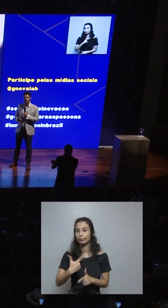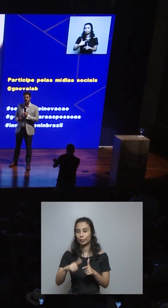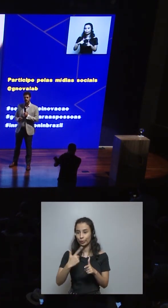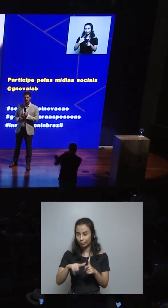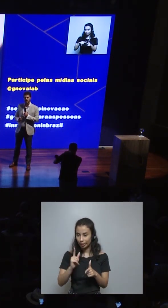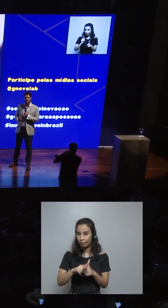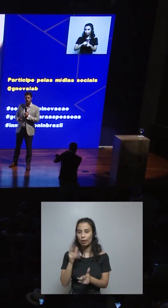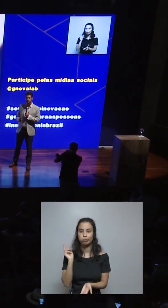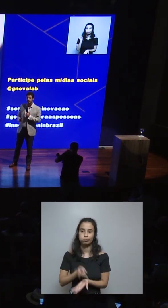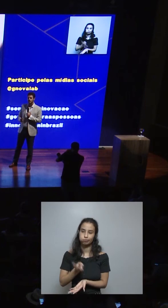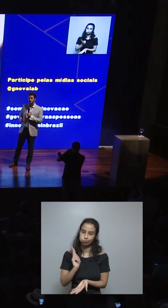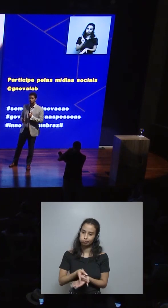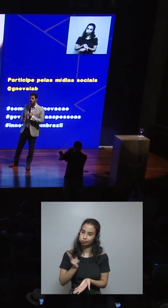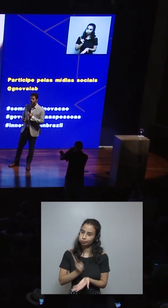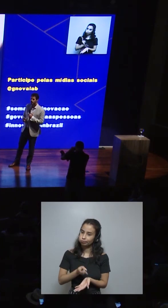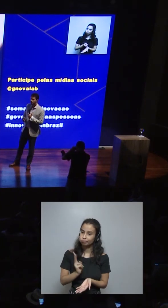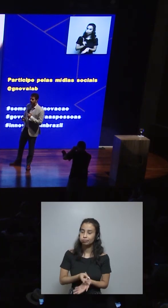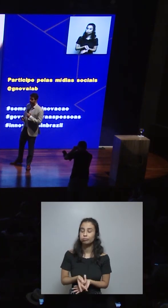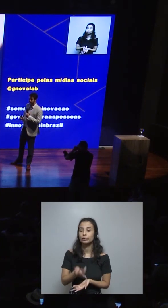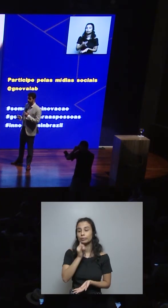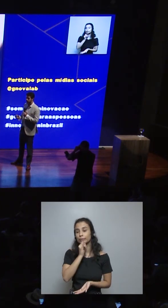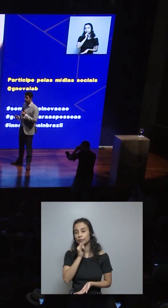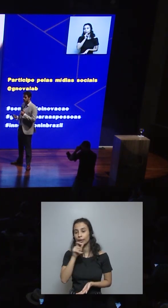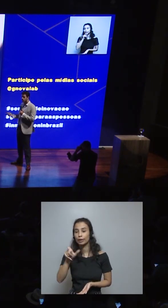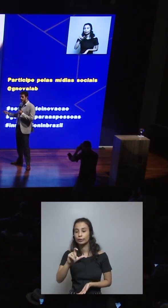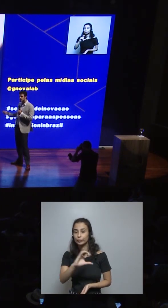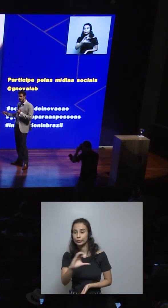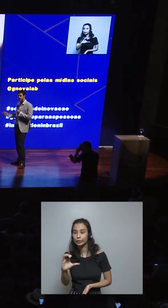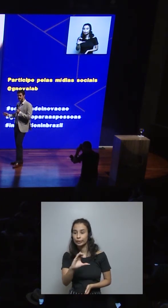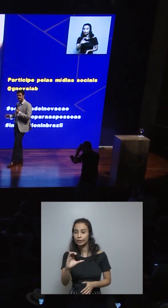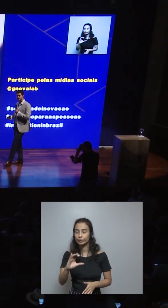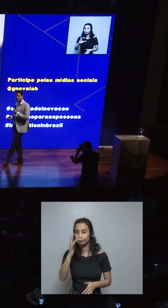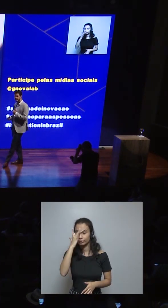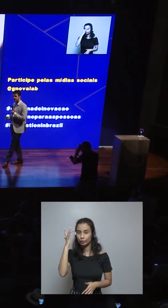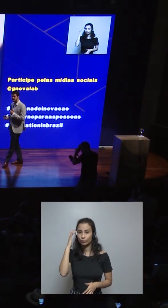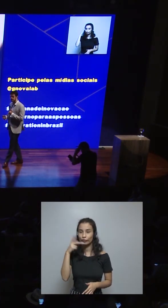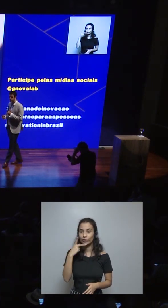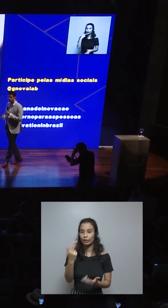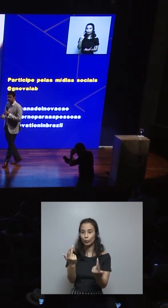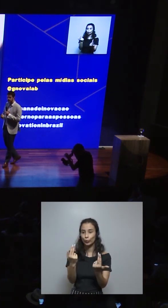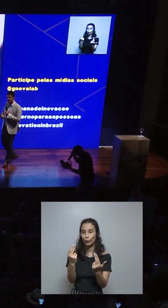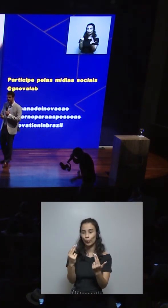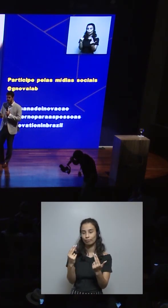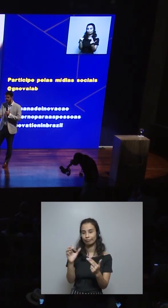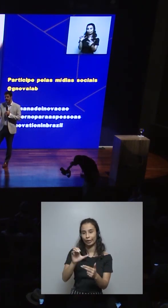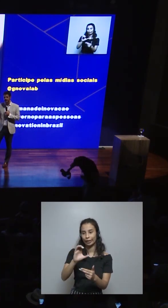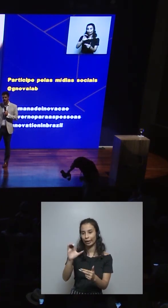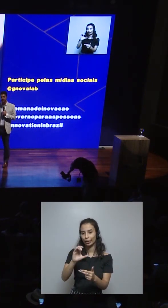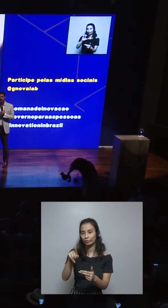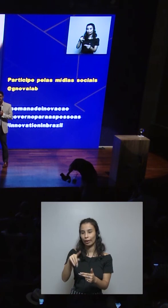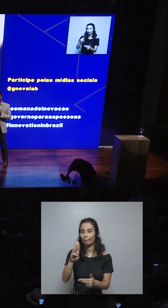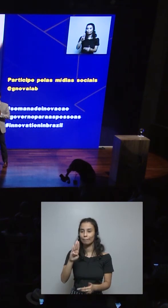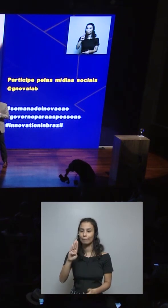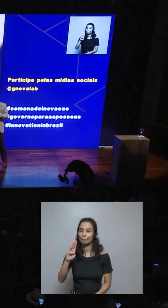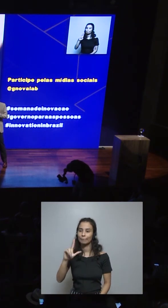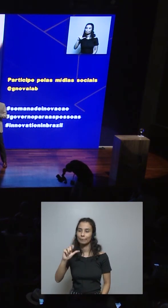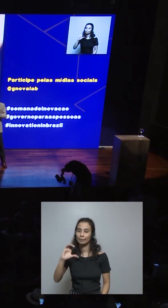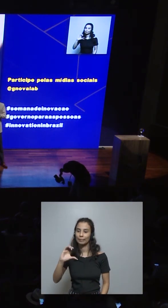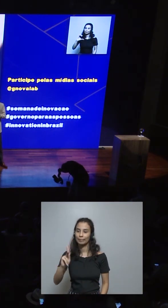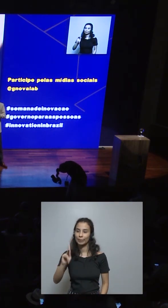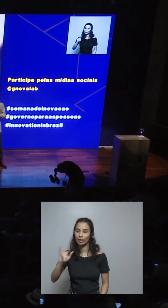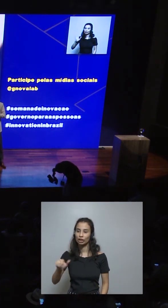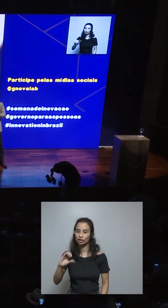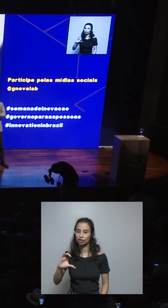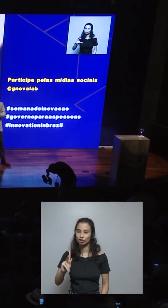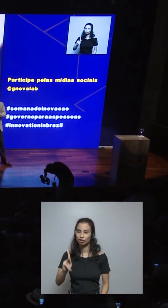Se decía incluso que la tarjeta de crédito era un blackjack, que usted gasta